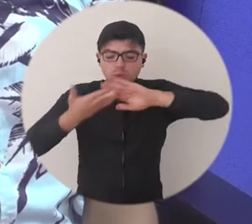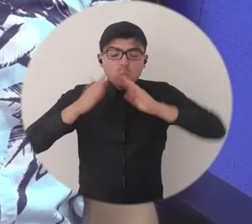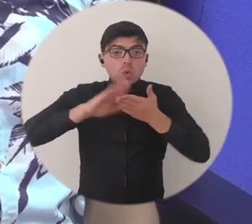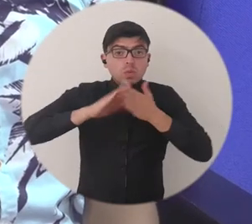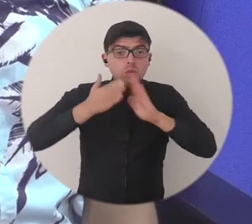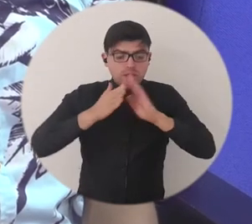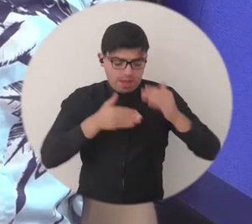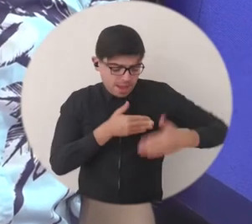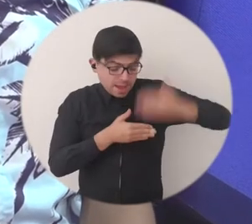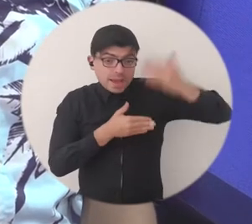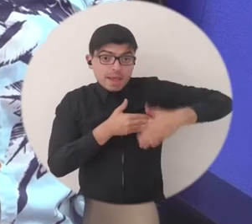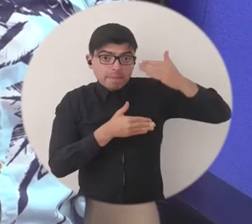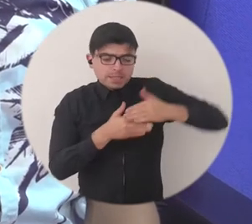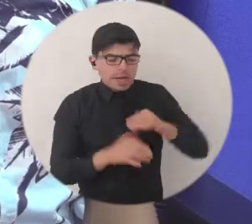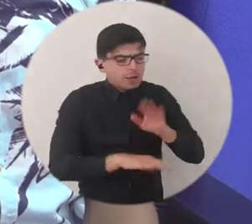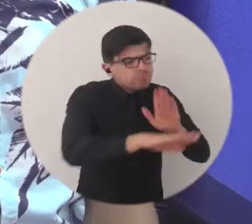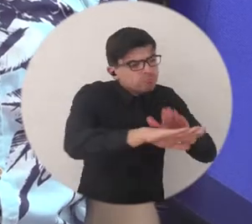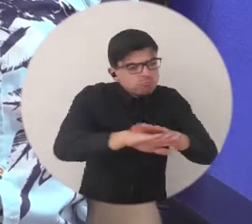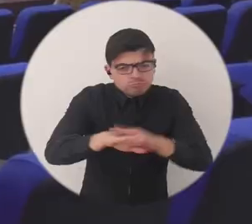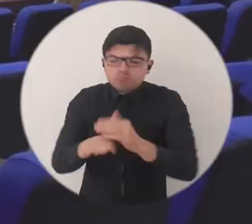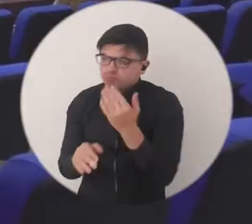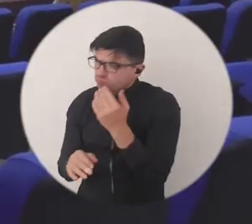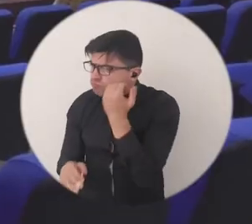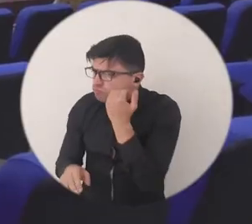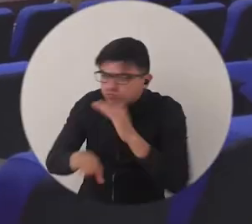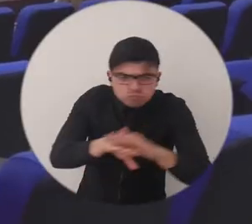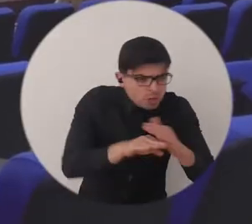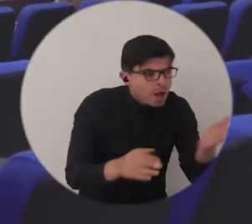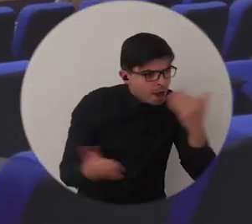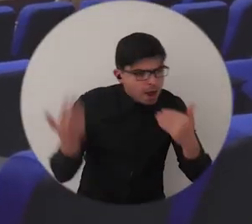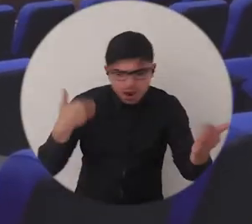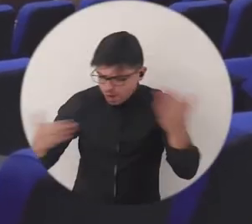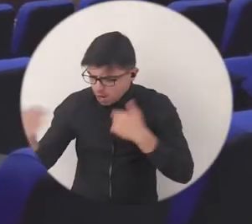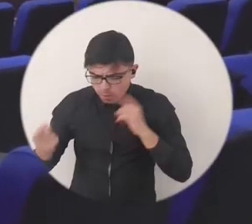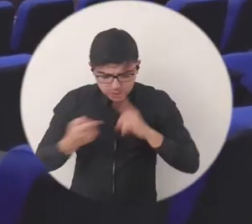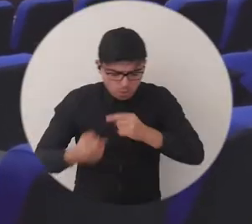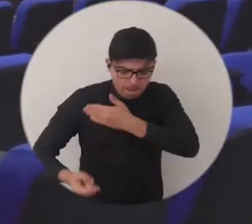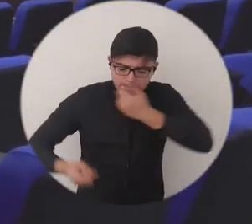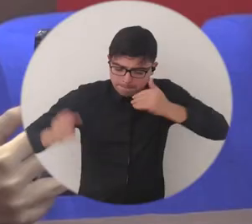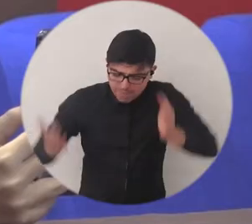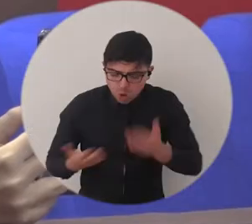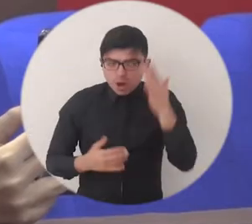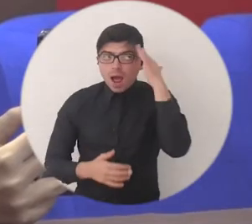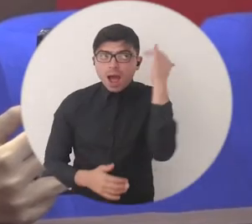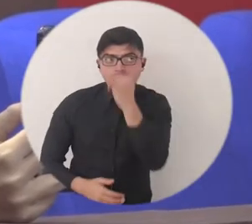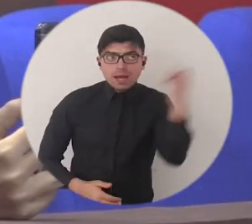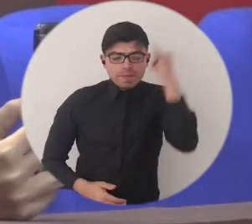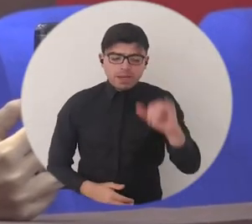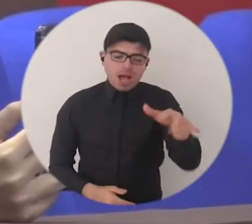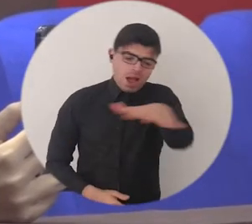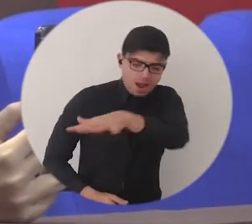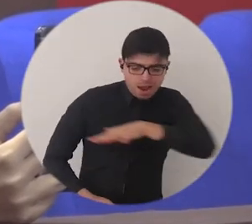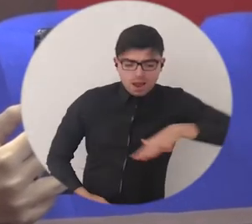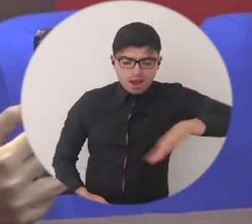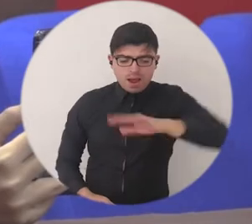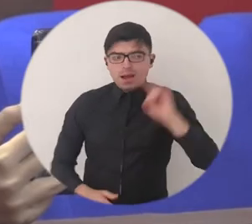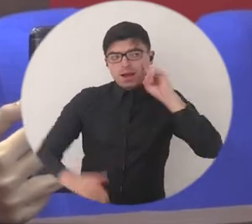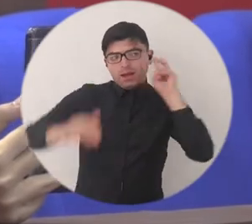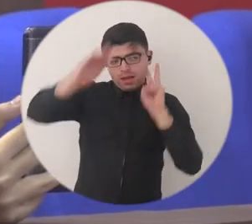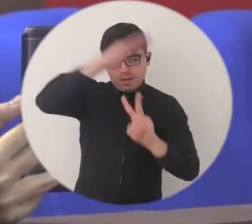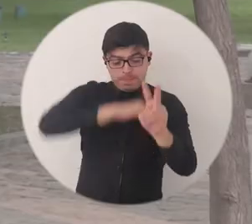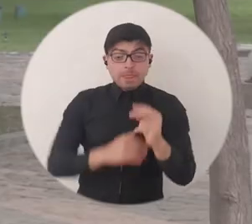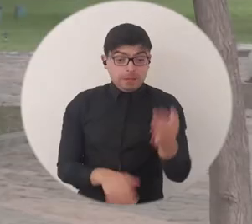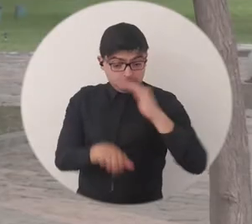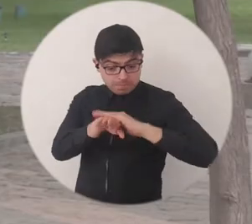empezar a solicitar y realmente pues a mejorar lo que es la academia en el sector audiovisual entonces la invitación es a eso,